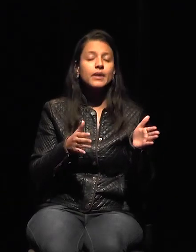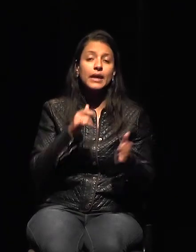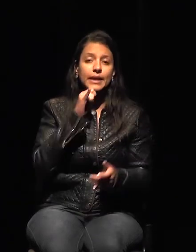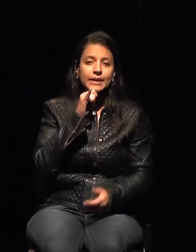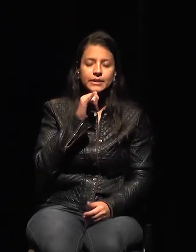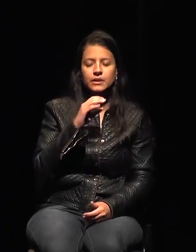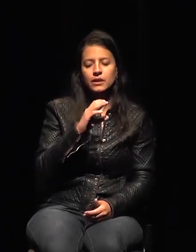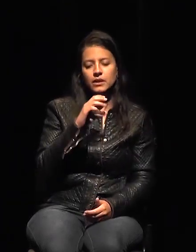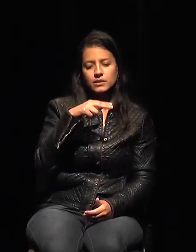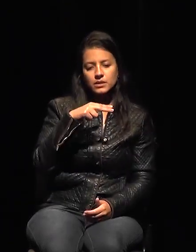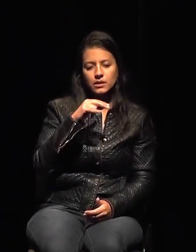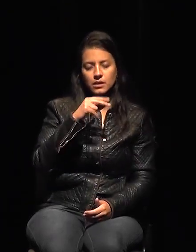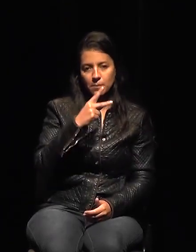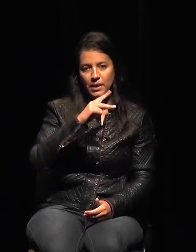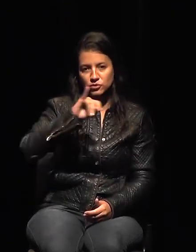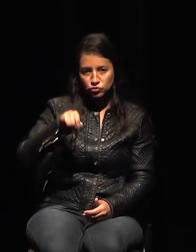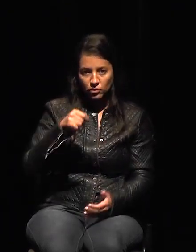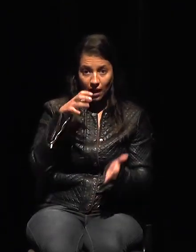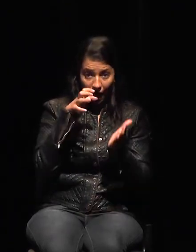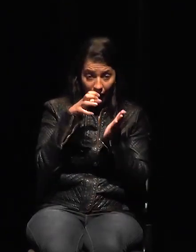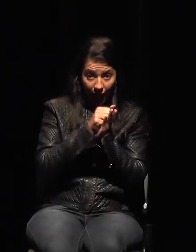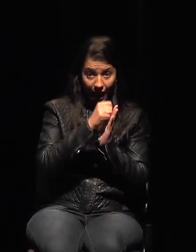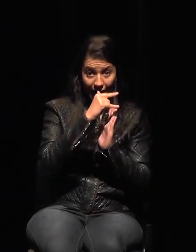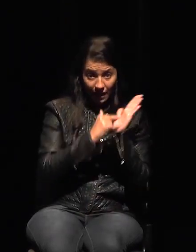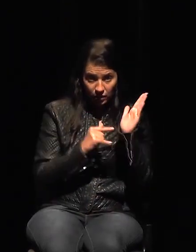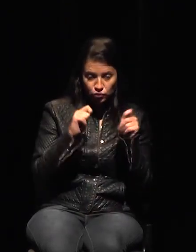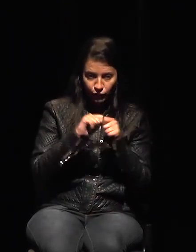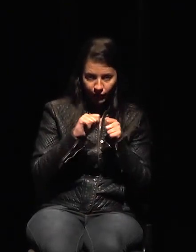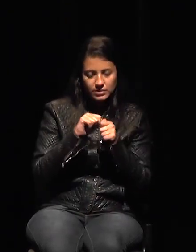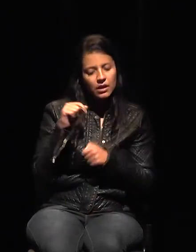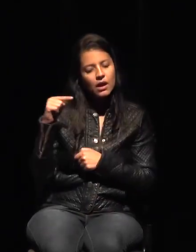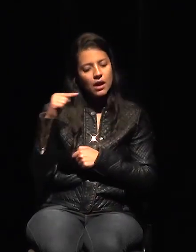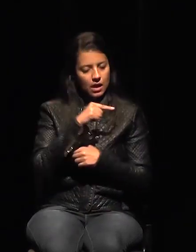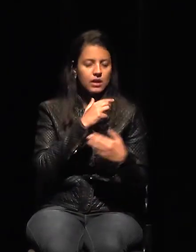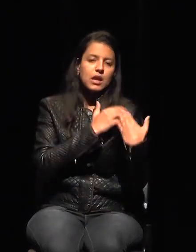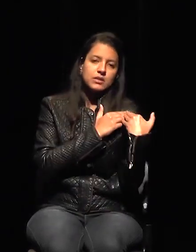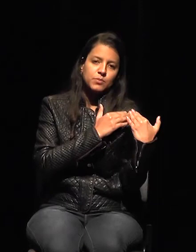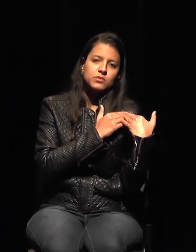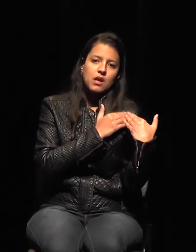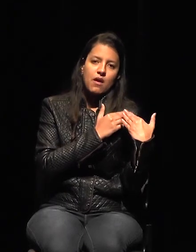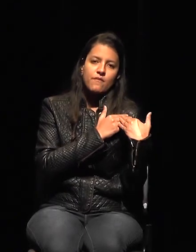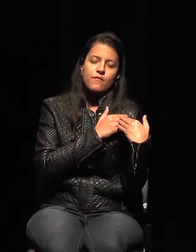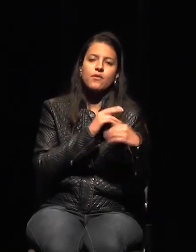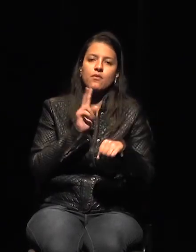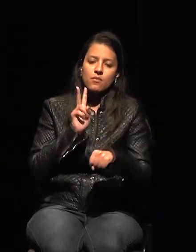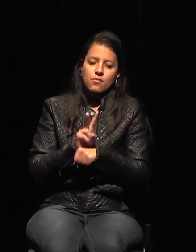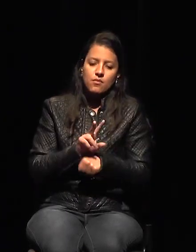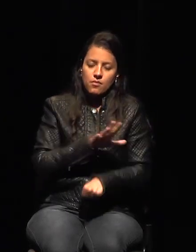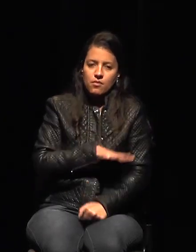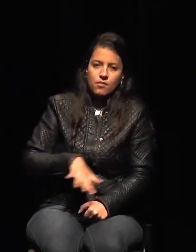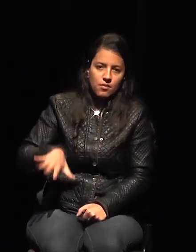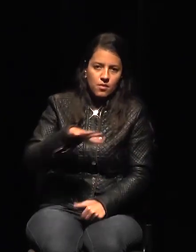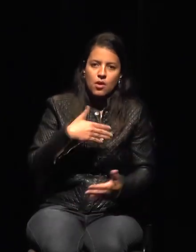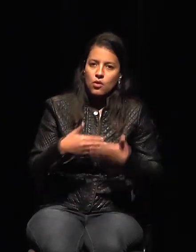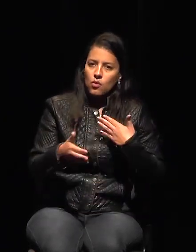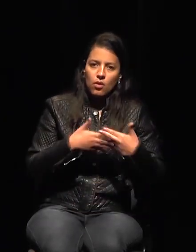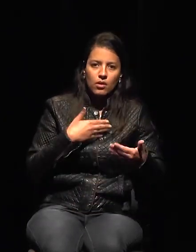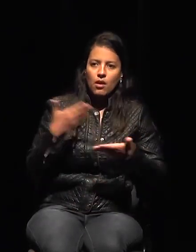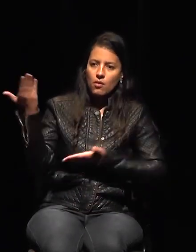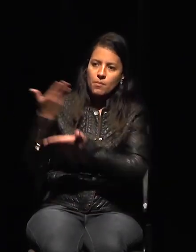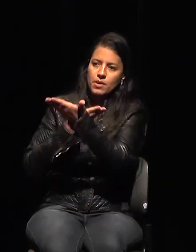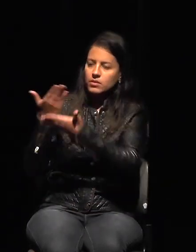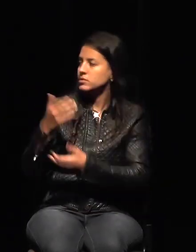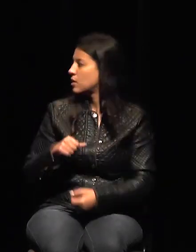el registro, que es el responsable legal de la empresa. Un complemento puede ser la institución, si tiene radar